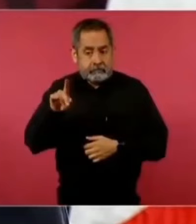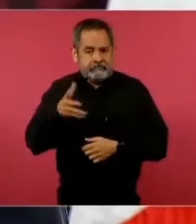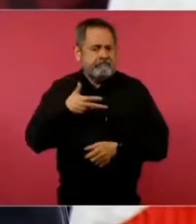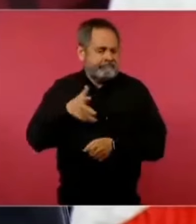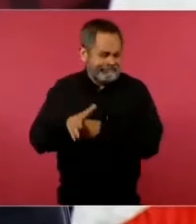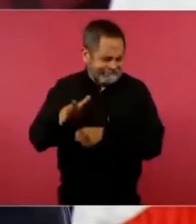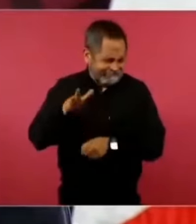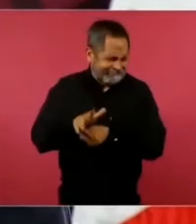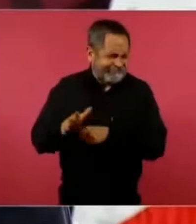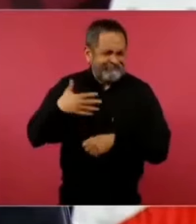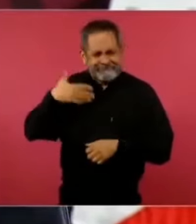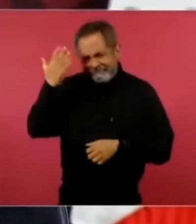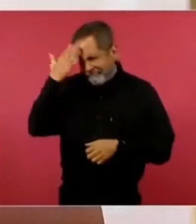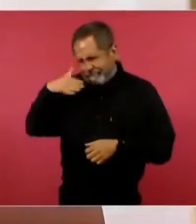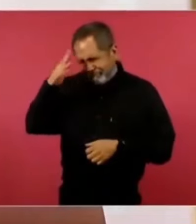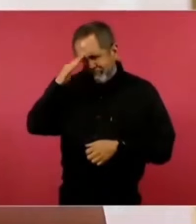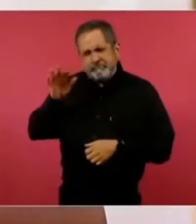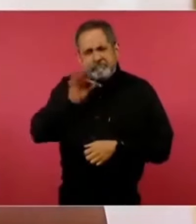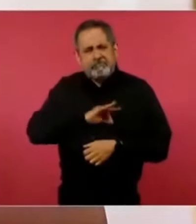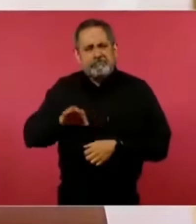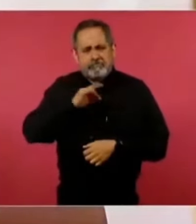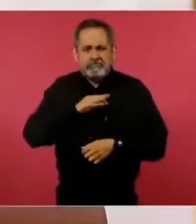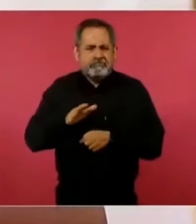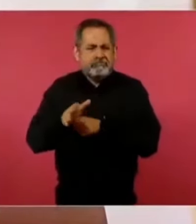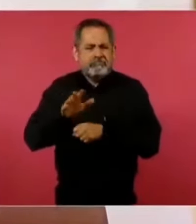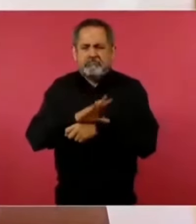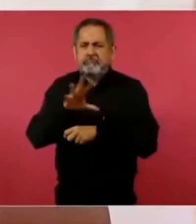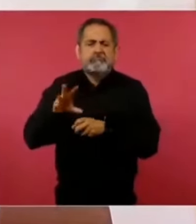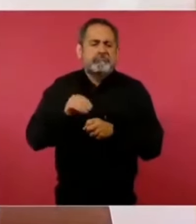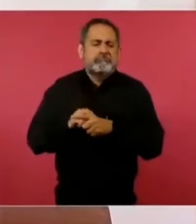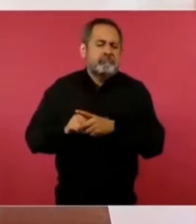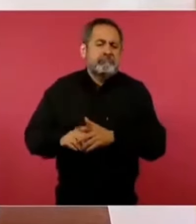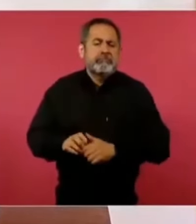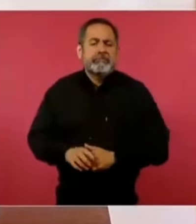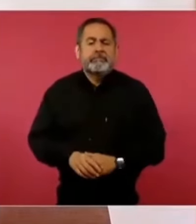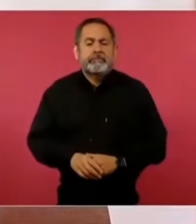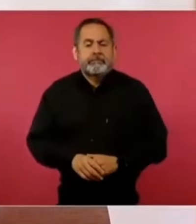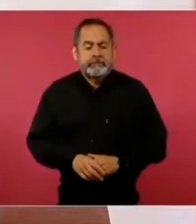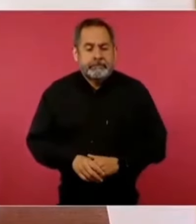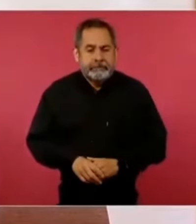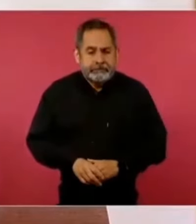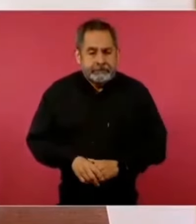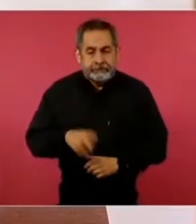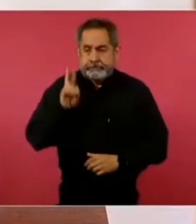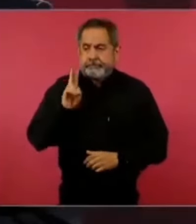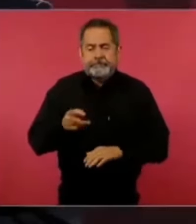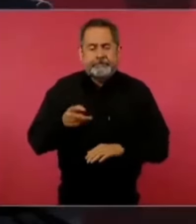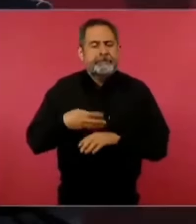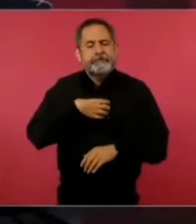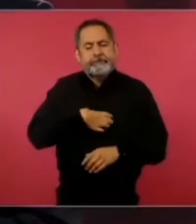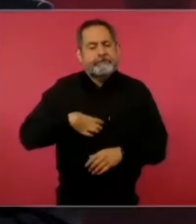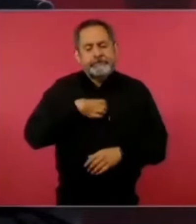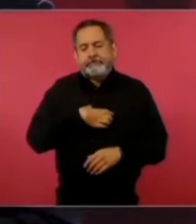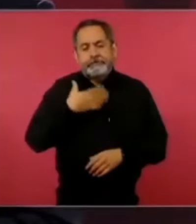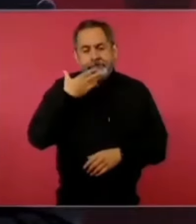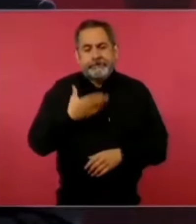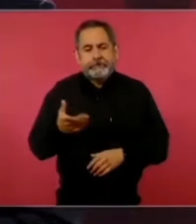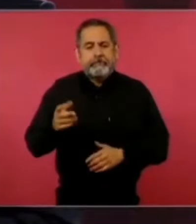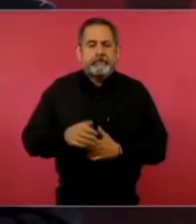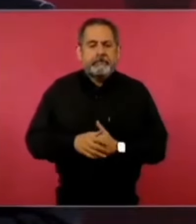eso, todo. Entonces, la verdad que estamos muy contentos. Ya me voy